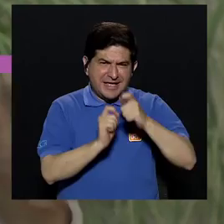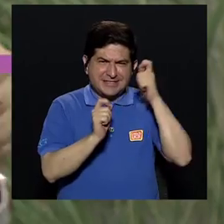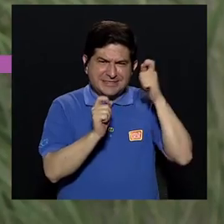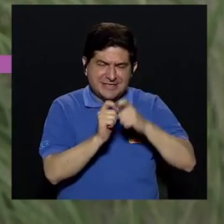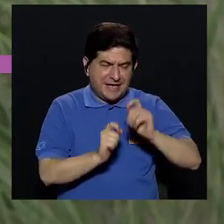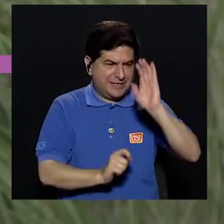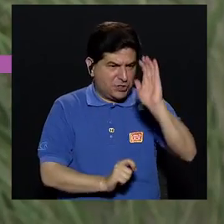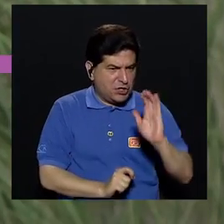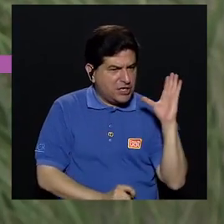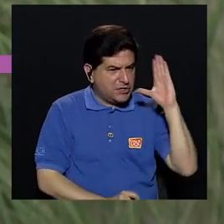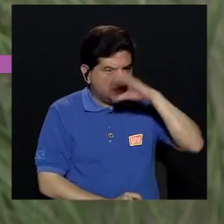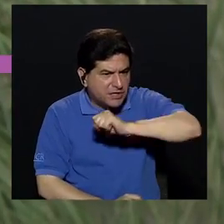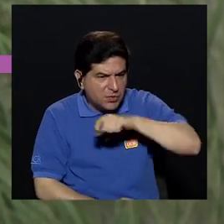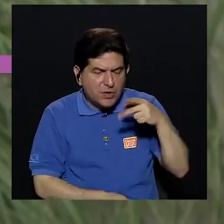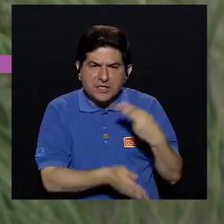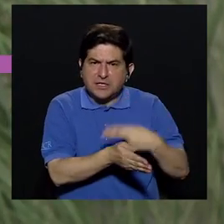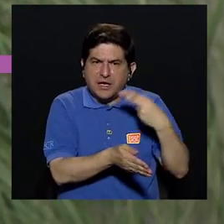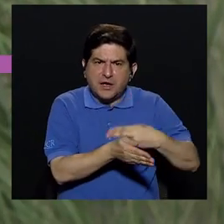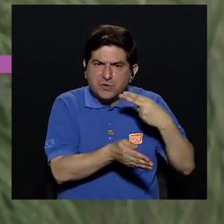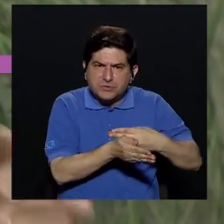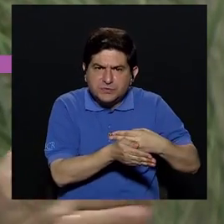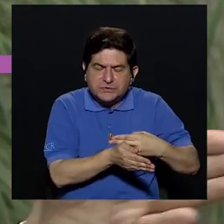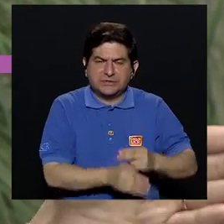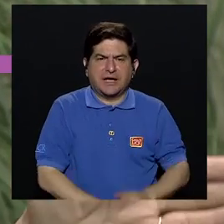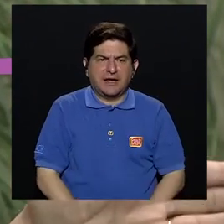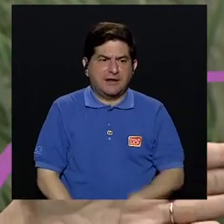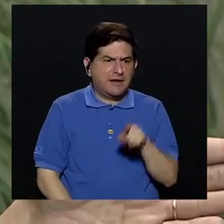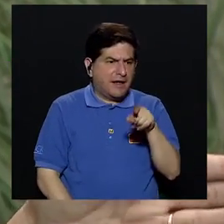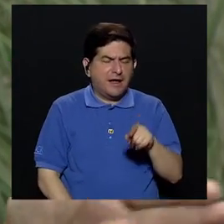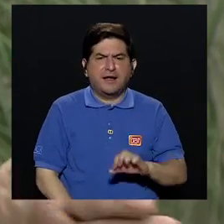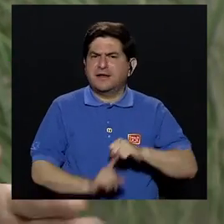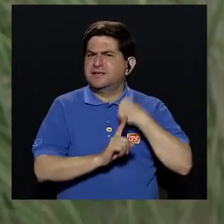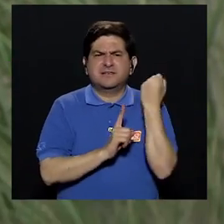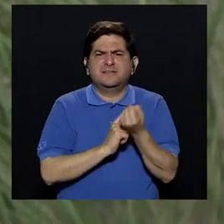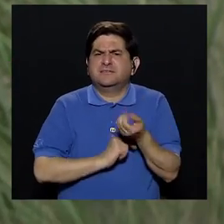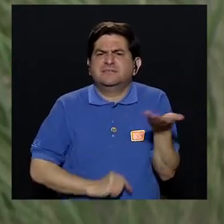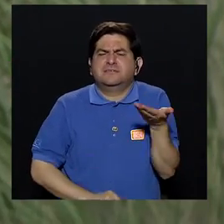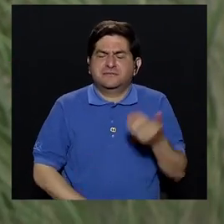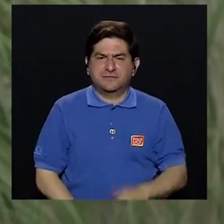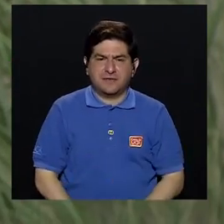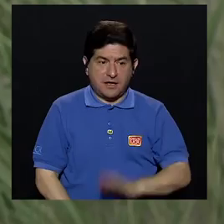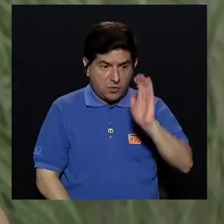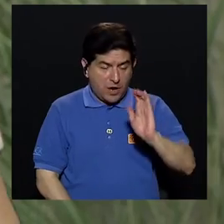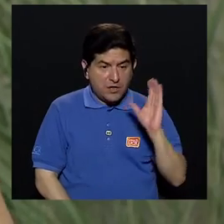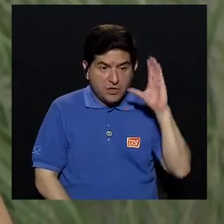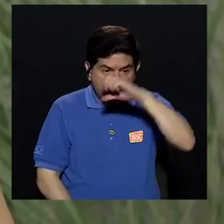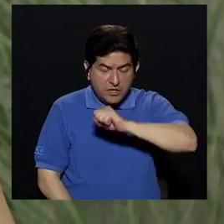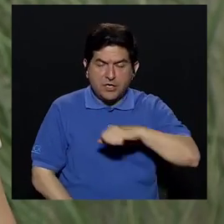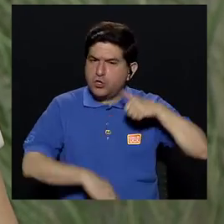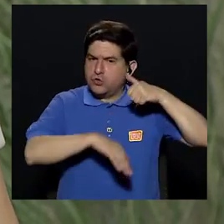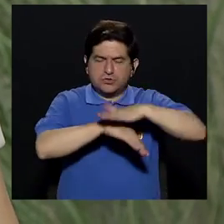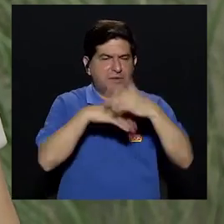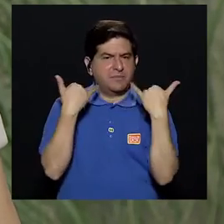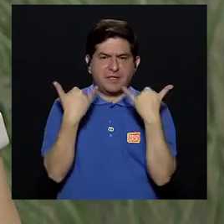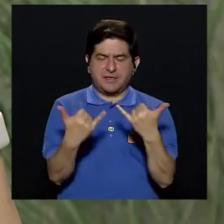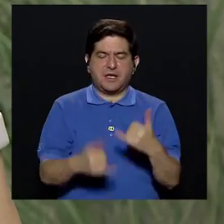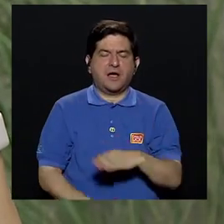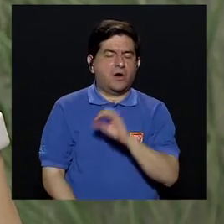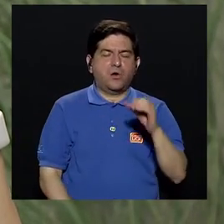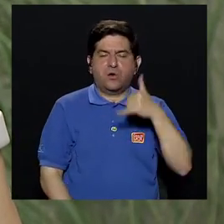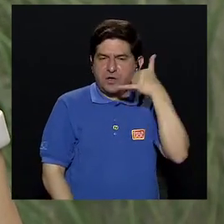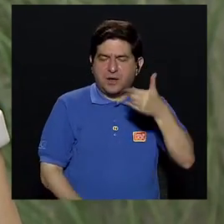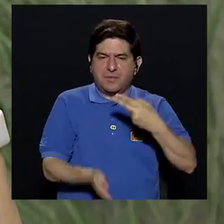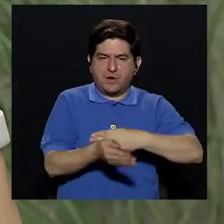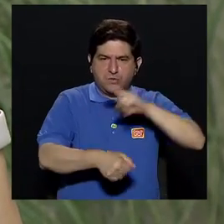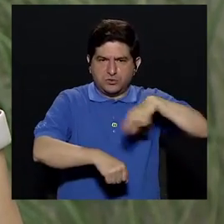O cuando un niño se detecta en un hospital a nivel nacional, ¿qué pasa ahí, verdad? Cuando el niño se detecta lo refieren de una vez o llaman al Hospital Nacional